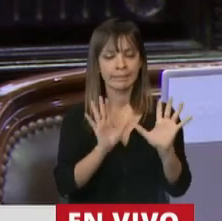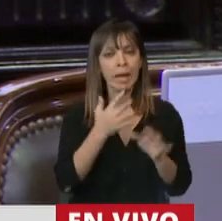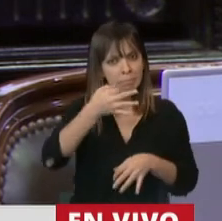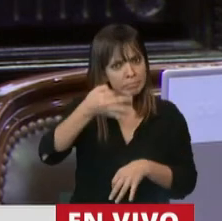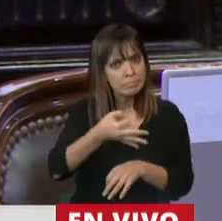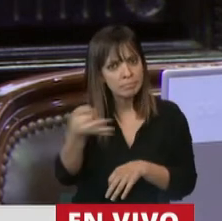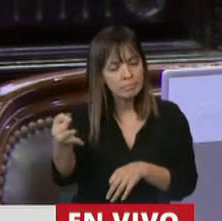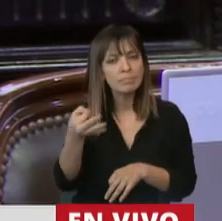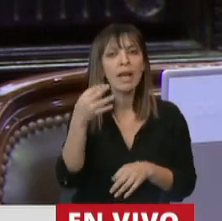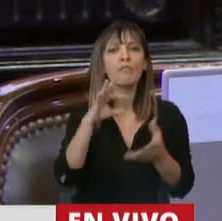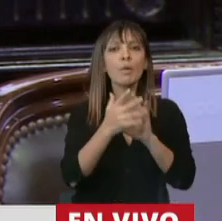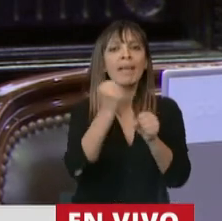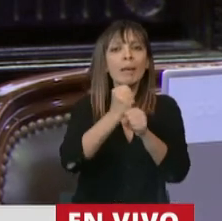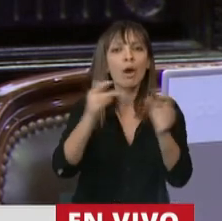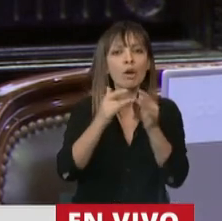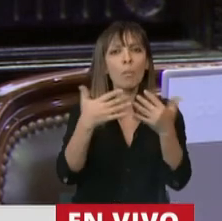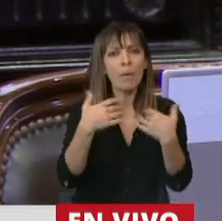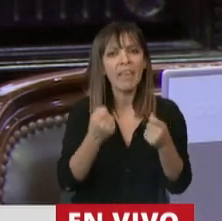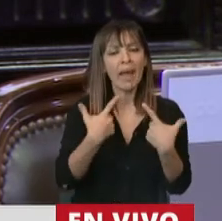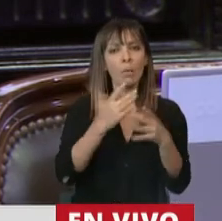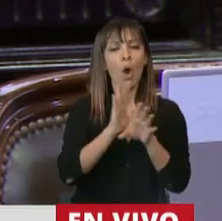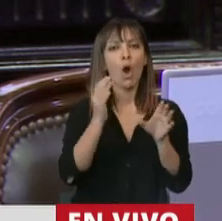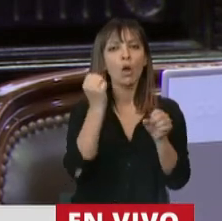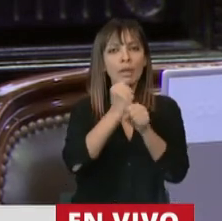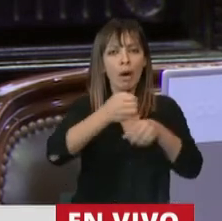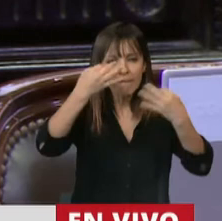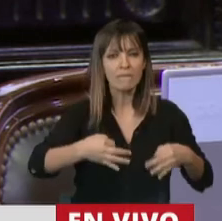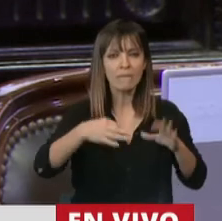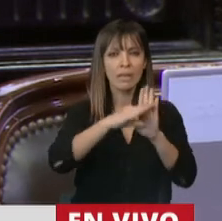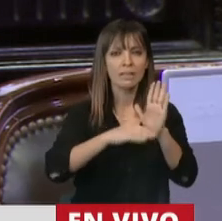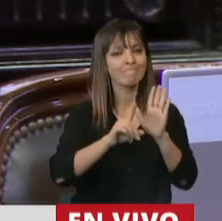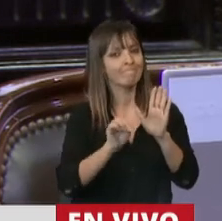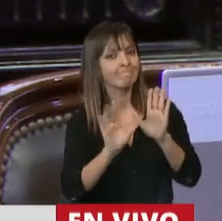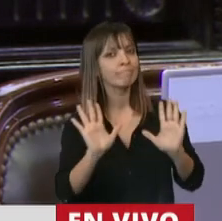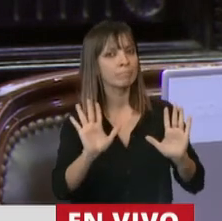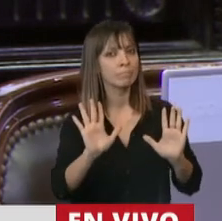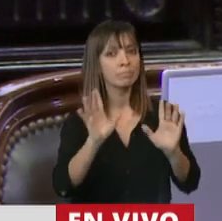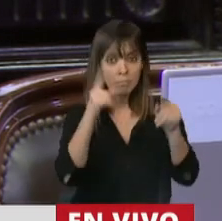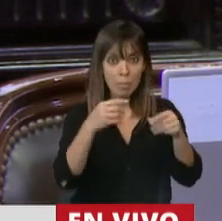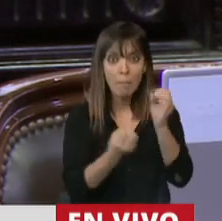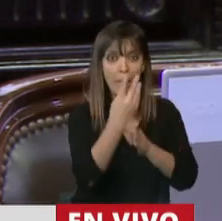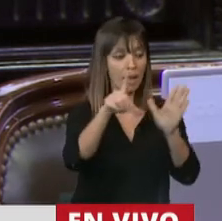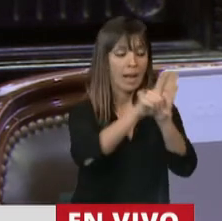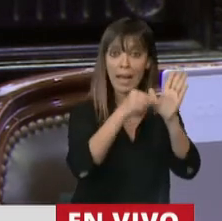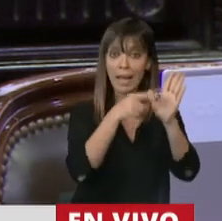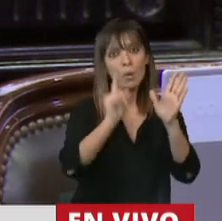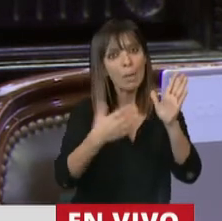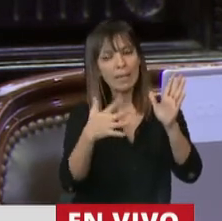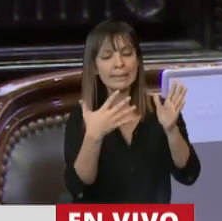teletrabajo puede significar precarización laboral aún legislando este piso normativo.